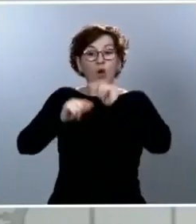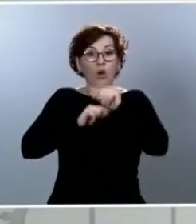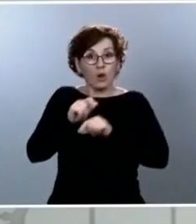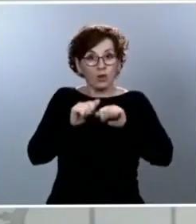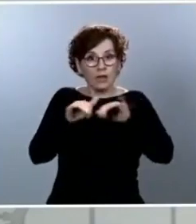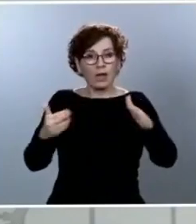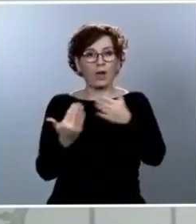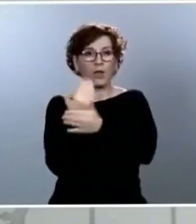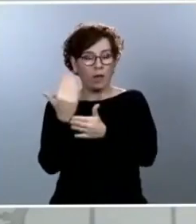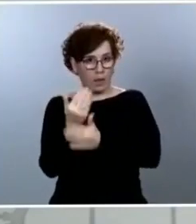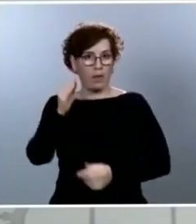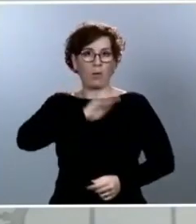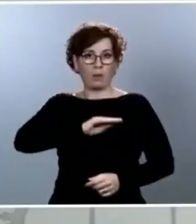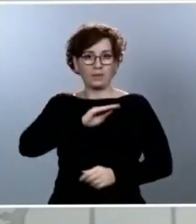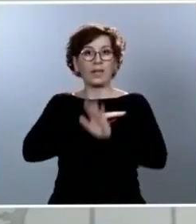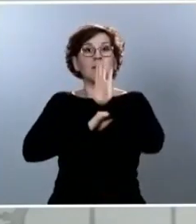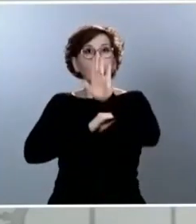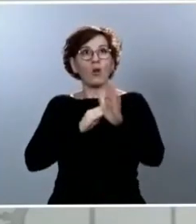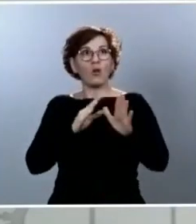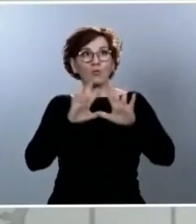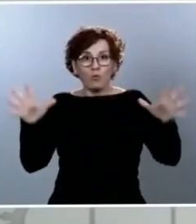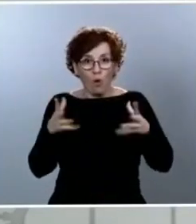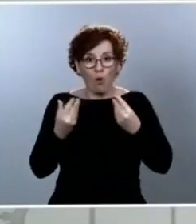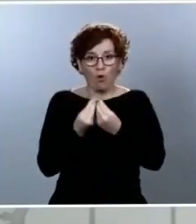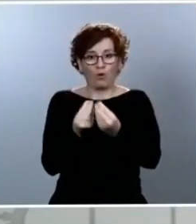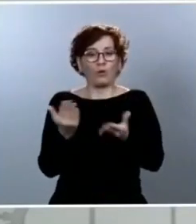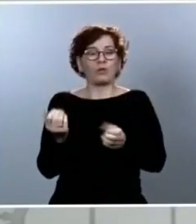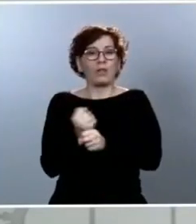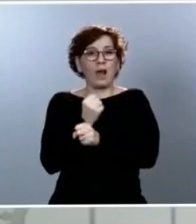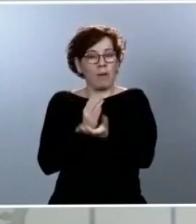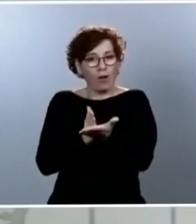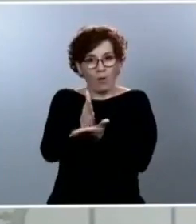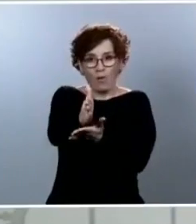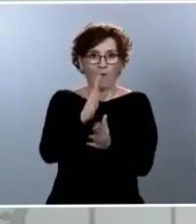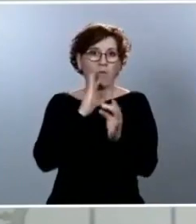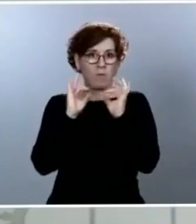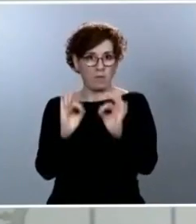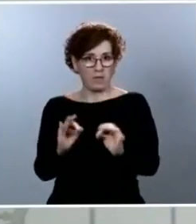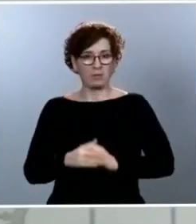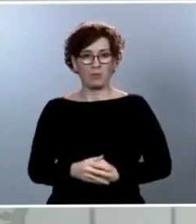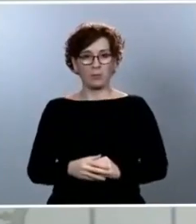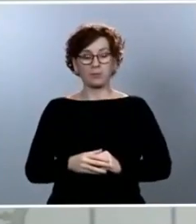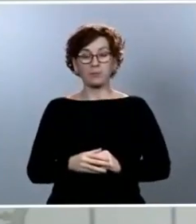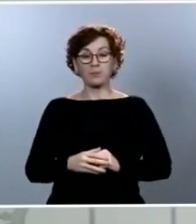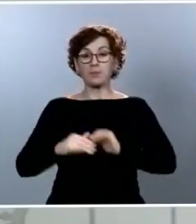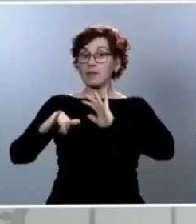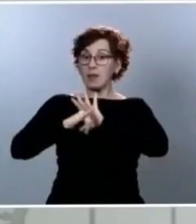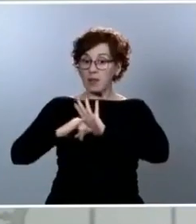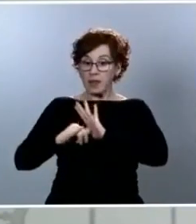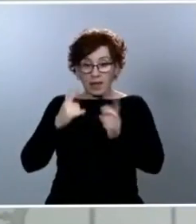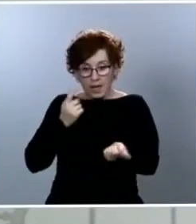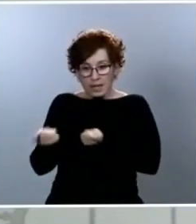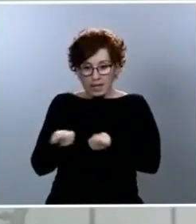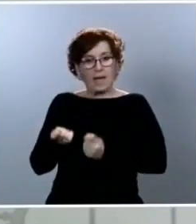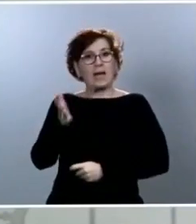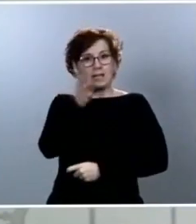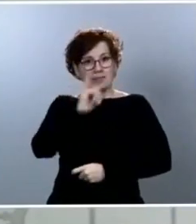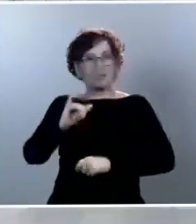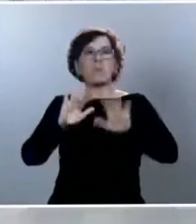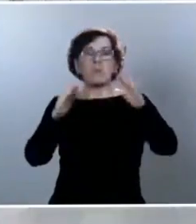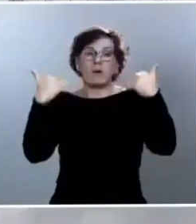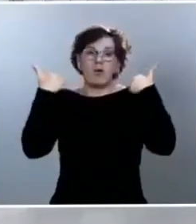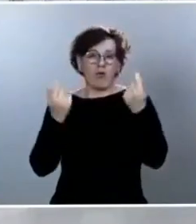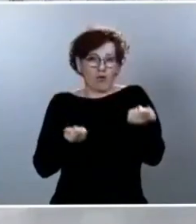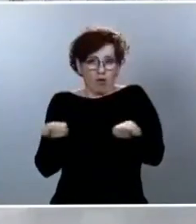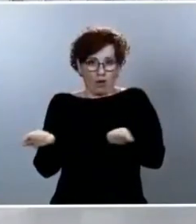caminamos en la misma senda. Por tanto, cercanía, claro que sí, pero coordinación. Por eso, cuando hablaba antes de la desescalada, es